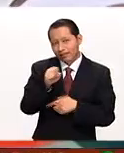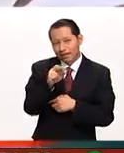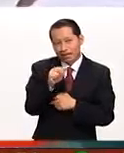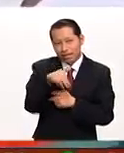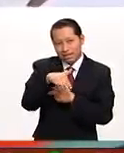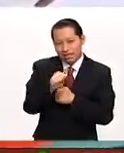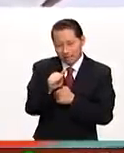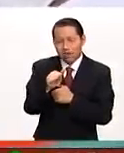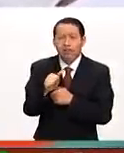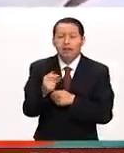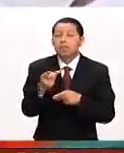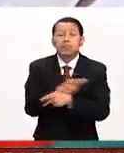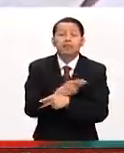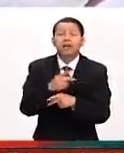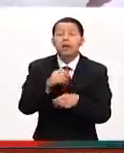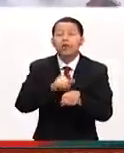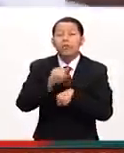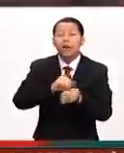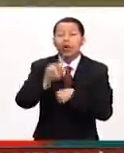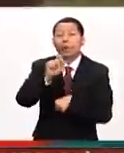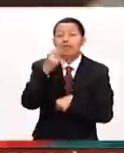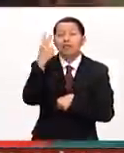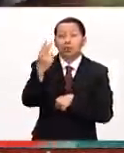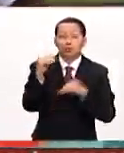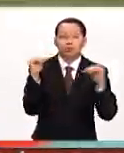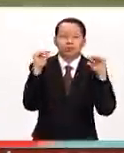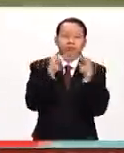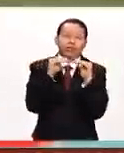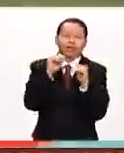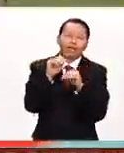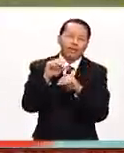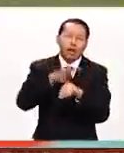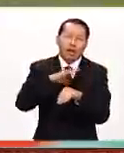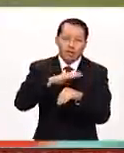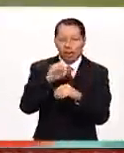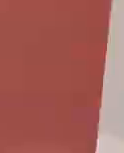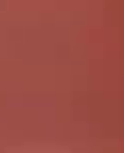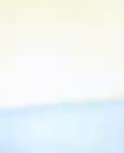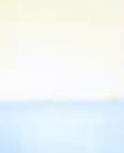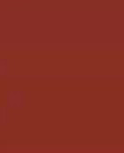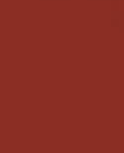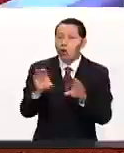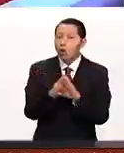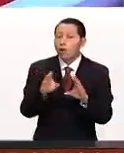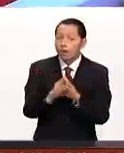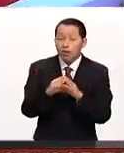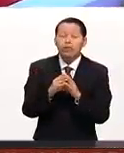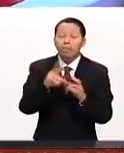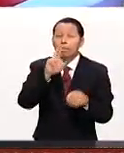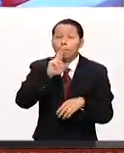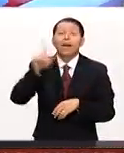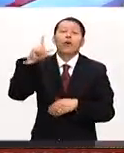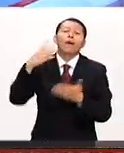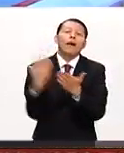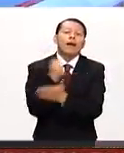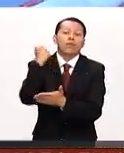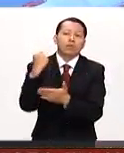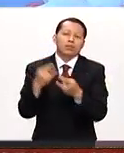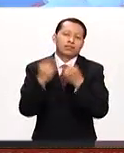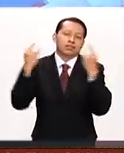Williams que consigue su título número 22, empata Steffi Graf en la era Open como las dos mejores ganadores en la historia de